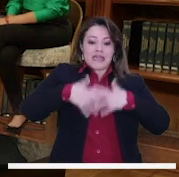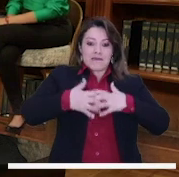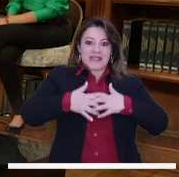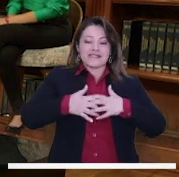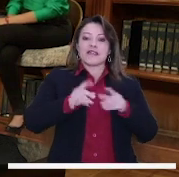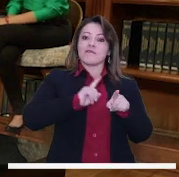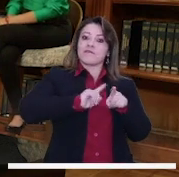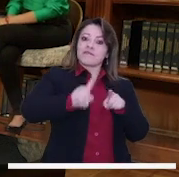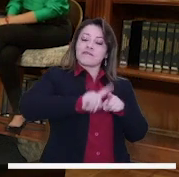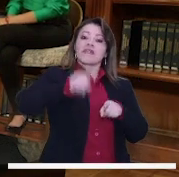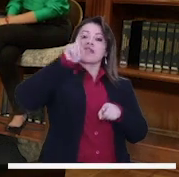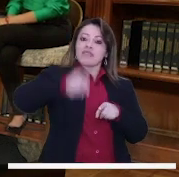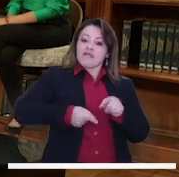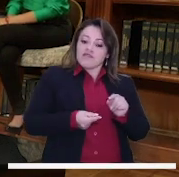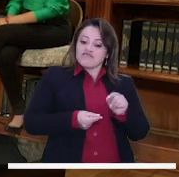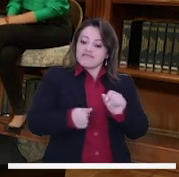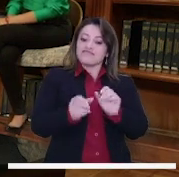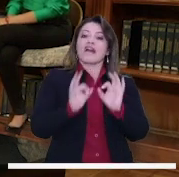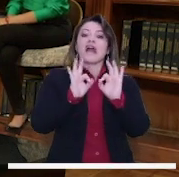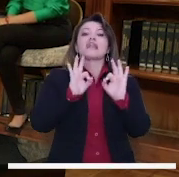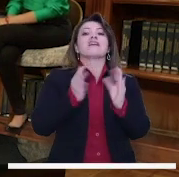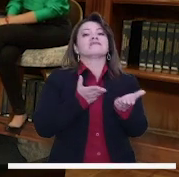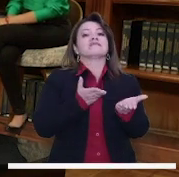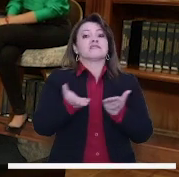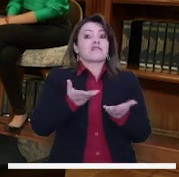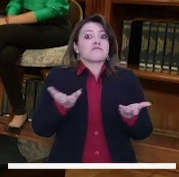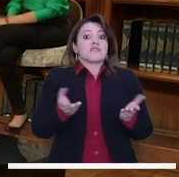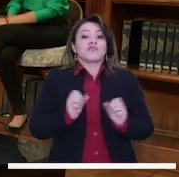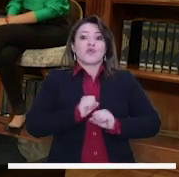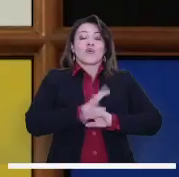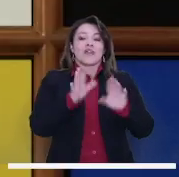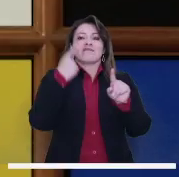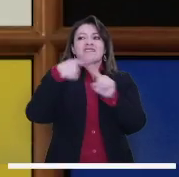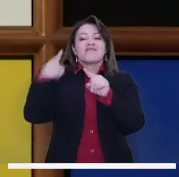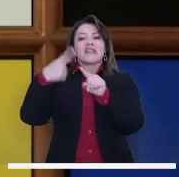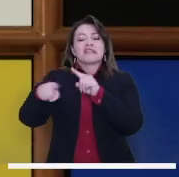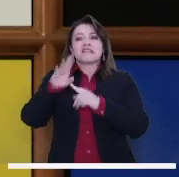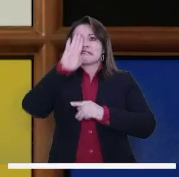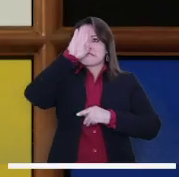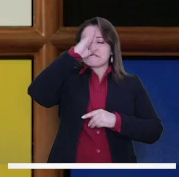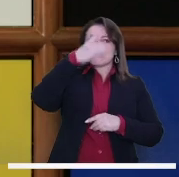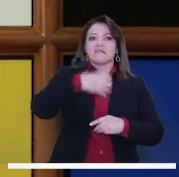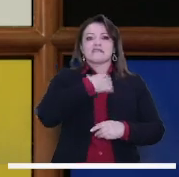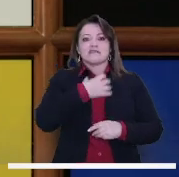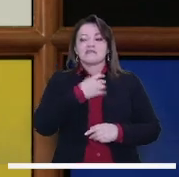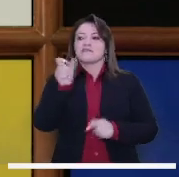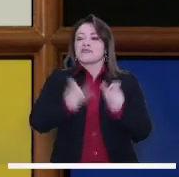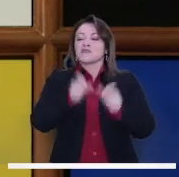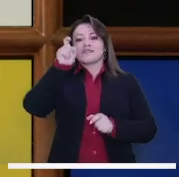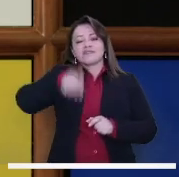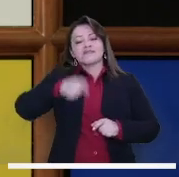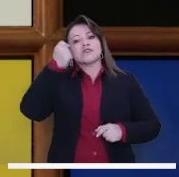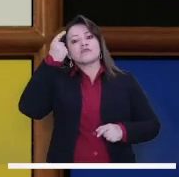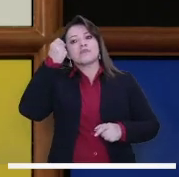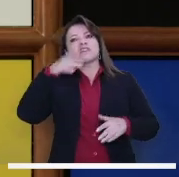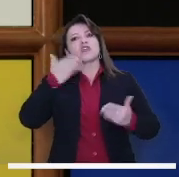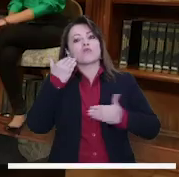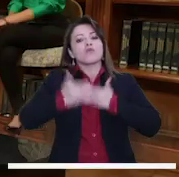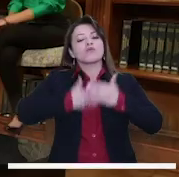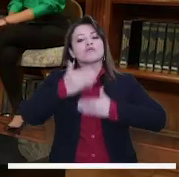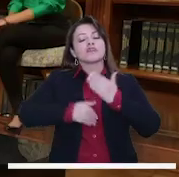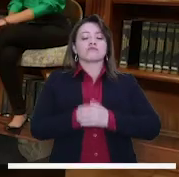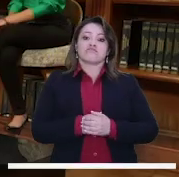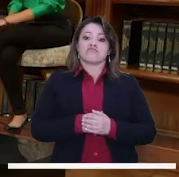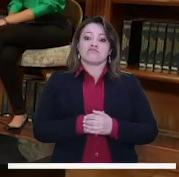utilidades mejore la calidad del servicio? Eso le estamos preguntando hoy a los ciudadanos. Y eso es lo que tienen que entender los ciudadanos y la empresa como tal.